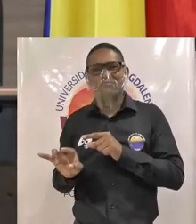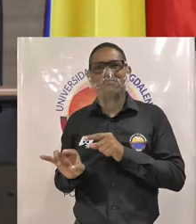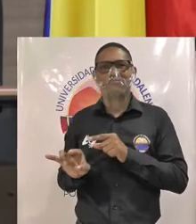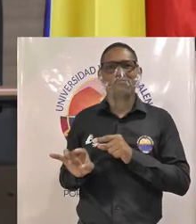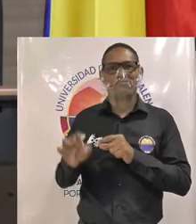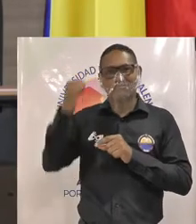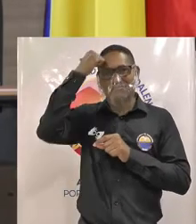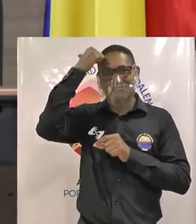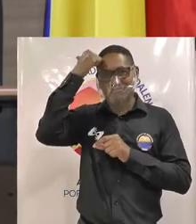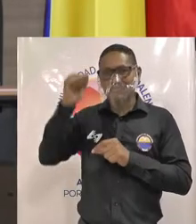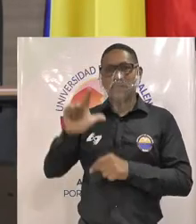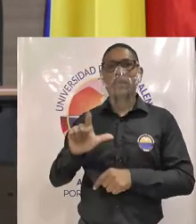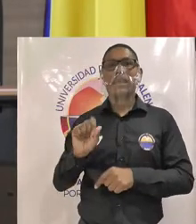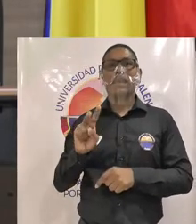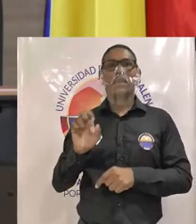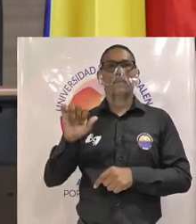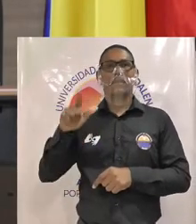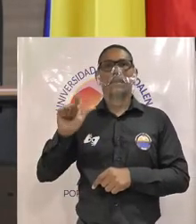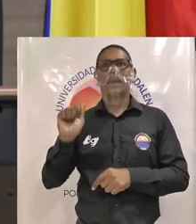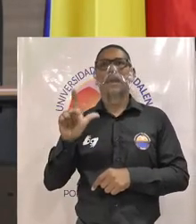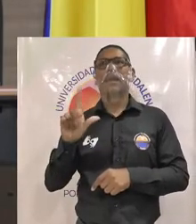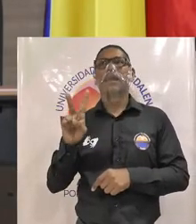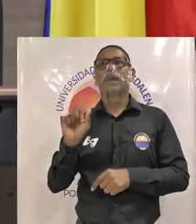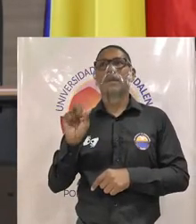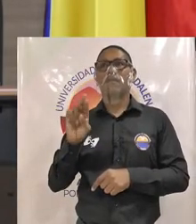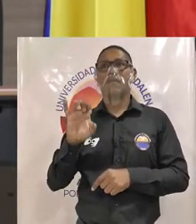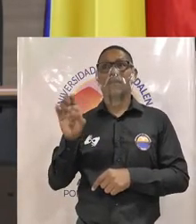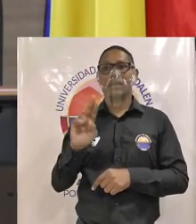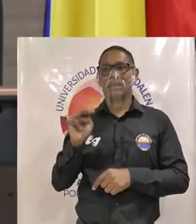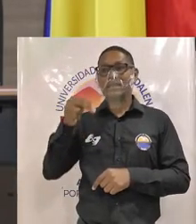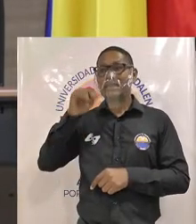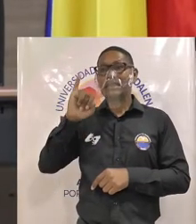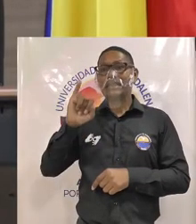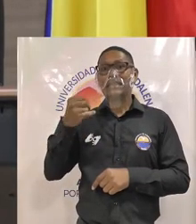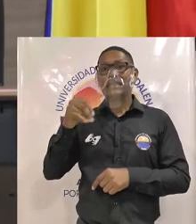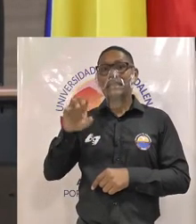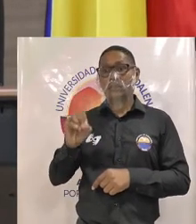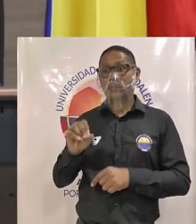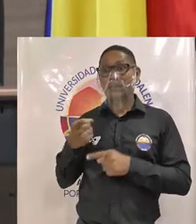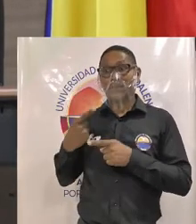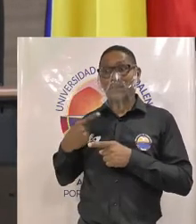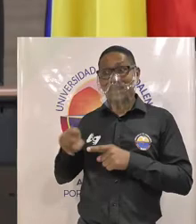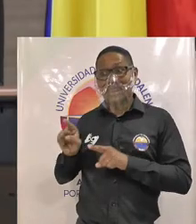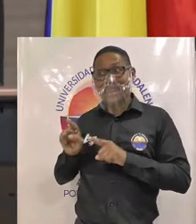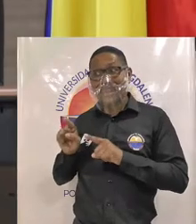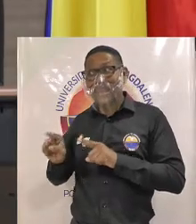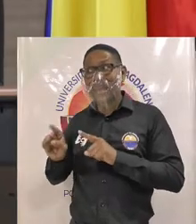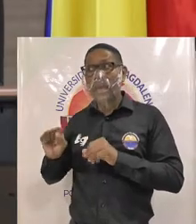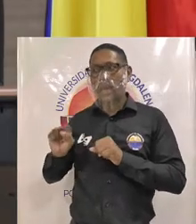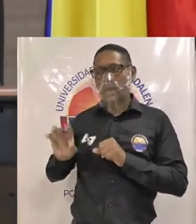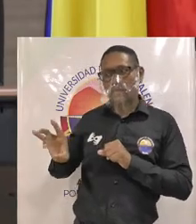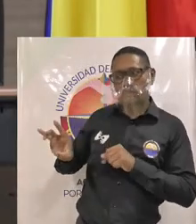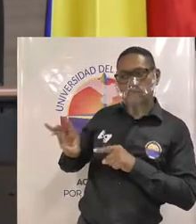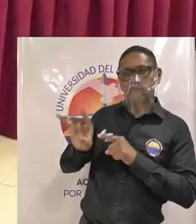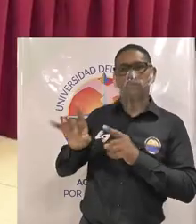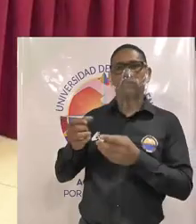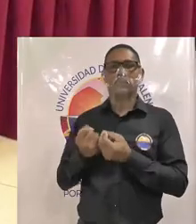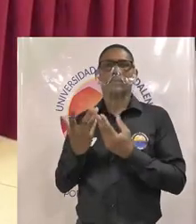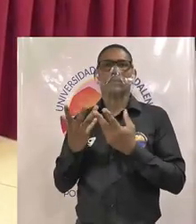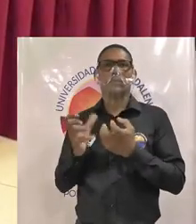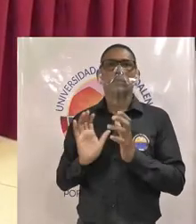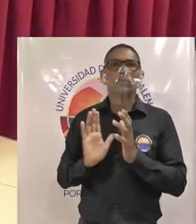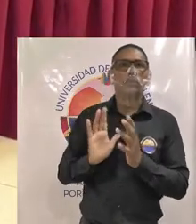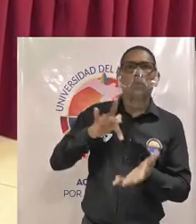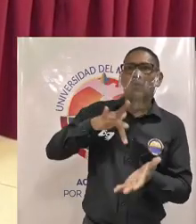profesora Lídice Álvarez Miño candidata principal al consejo académico no